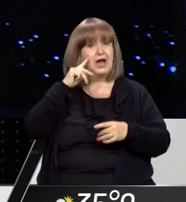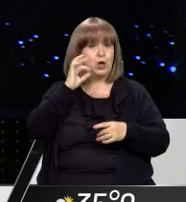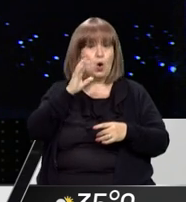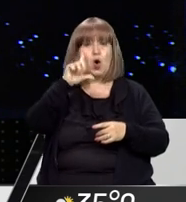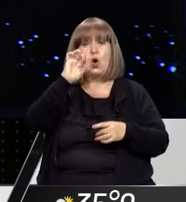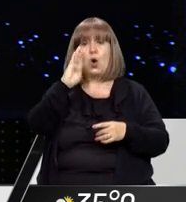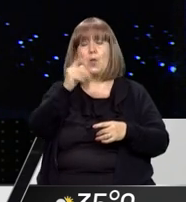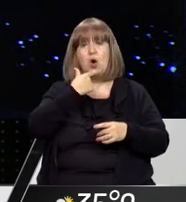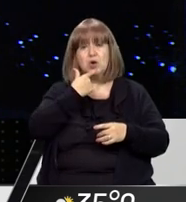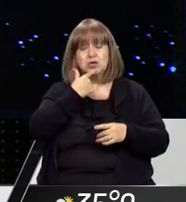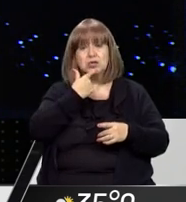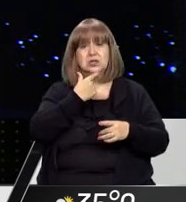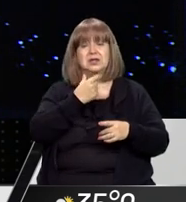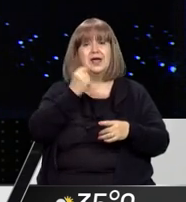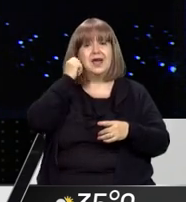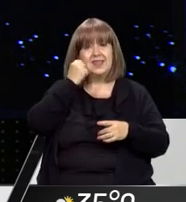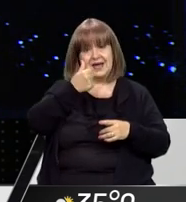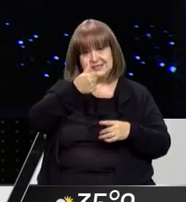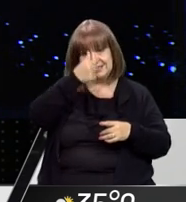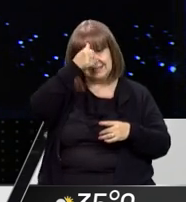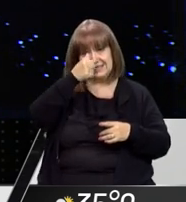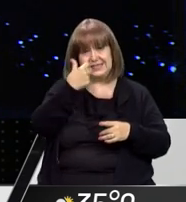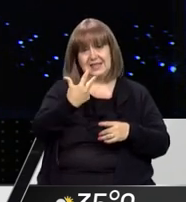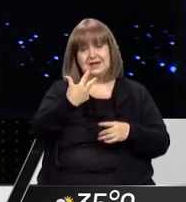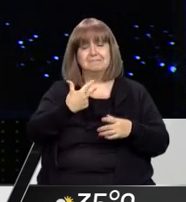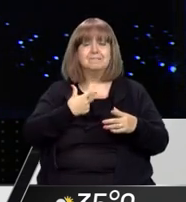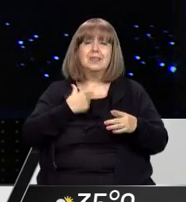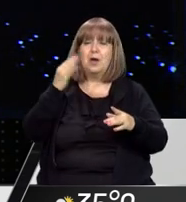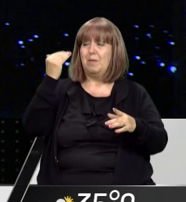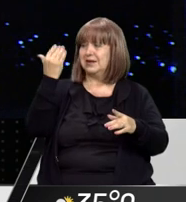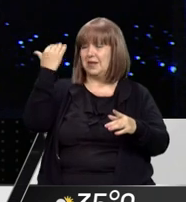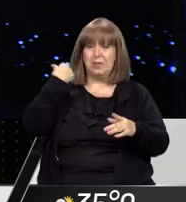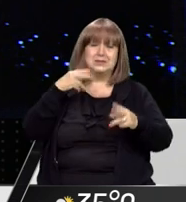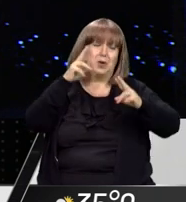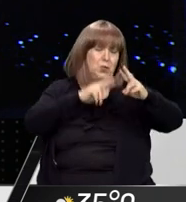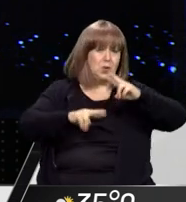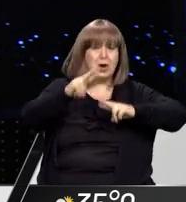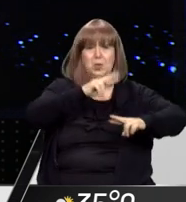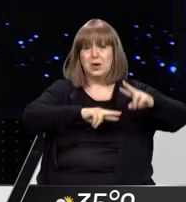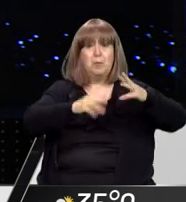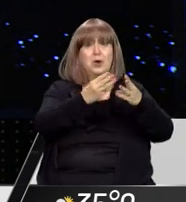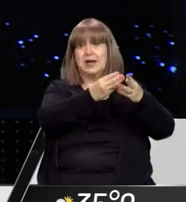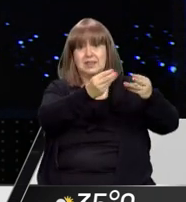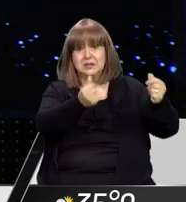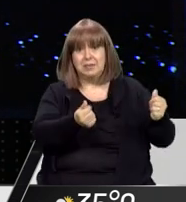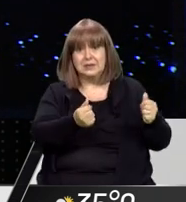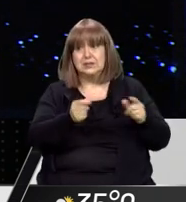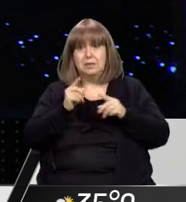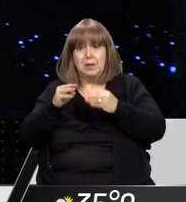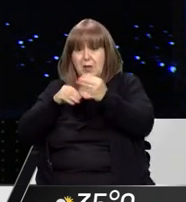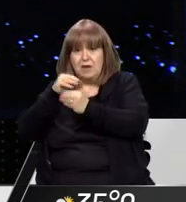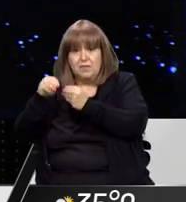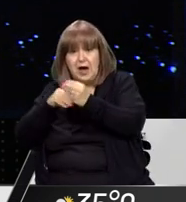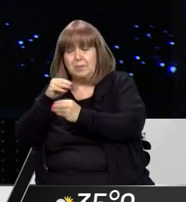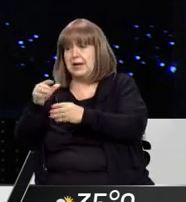años, que era intensamente buscado desde el pasado martes. Recordemos que fue la propia familia y